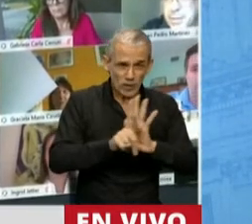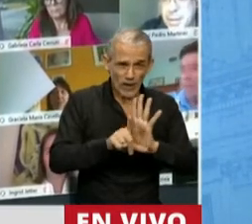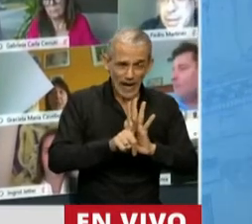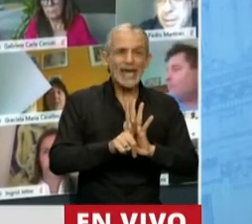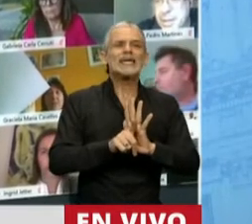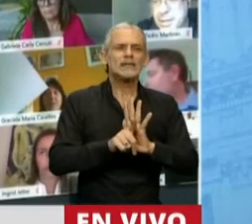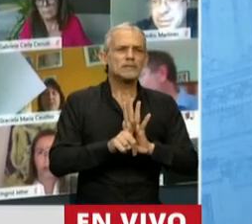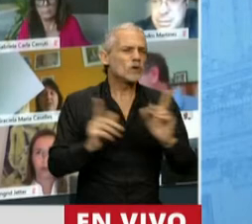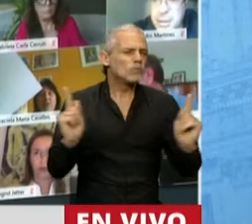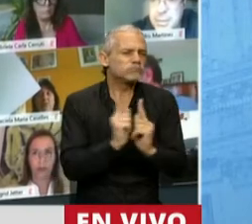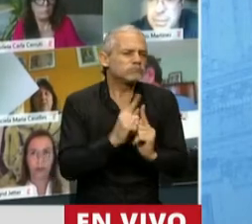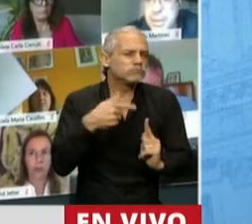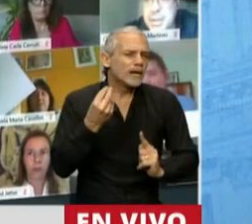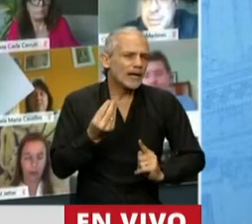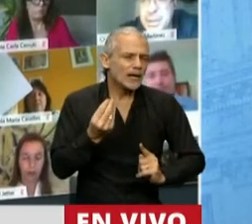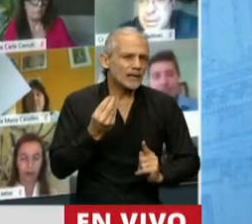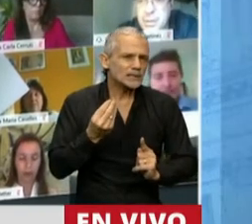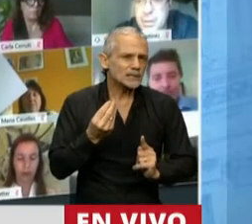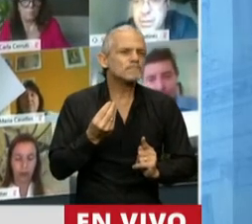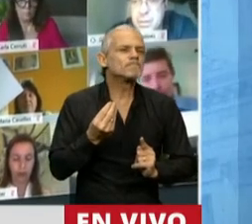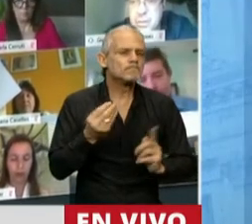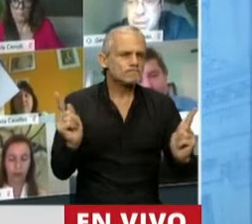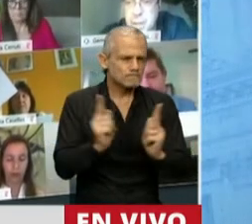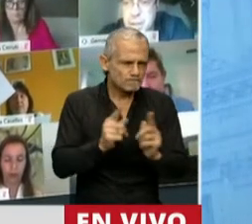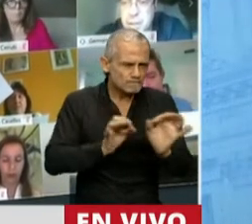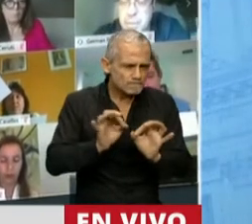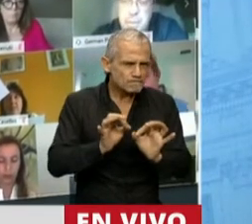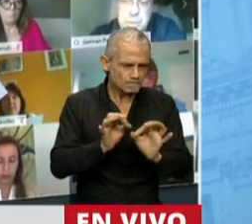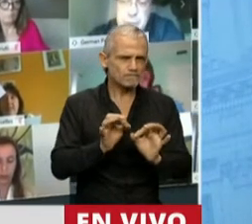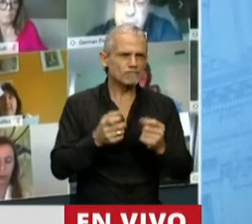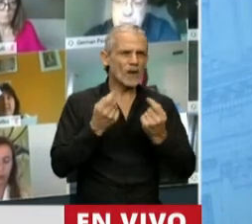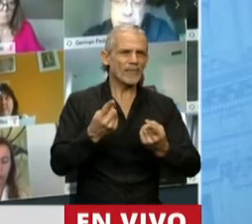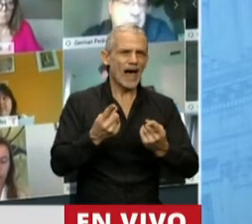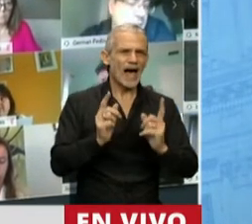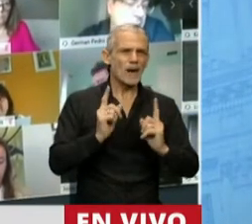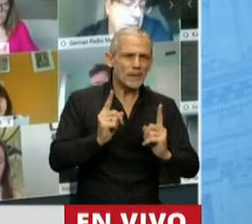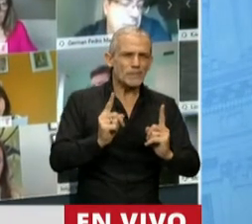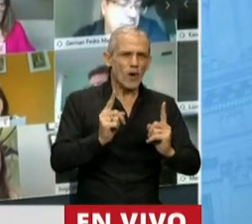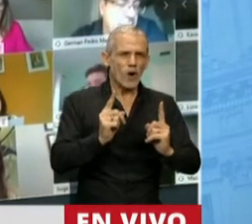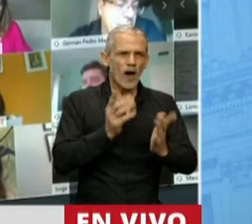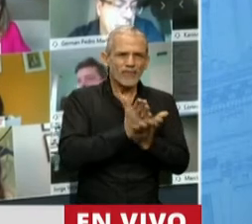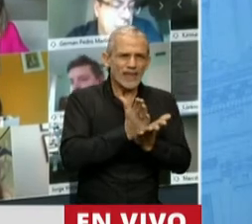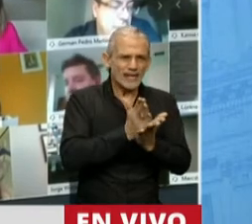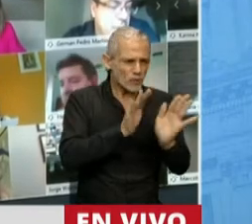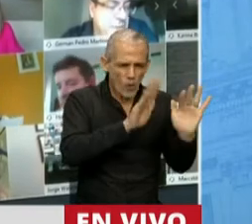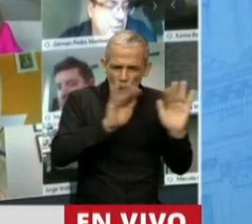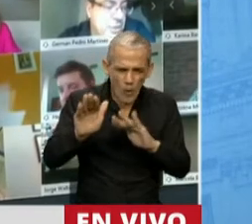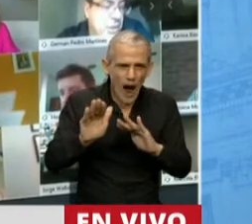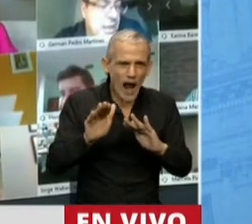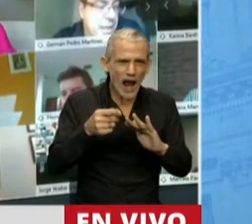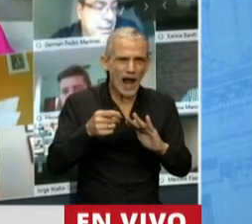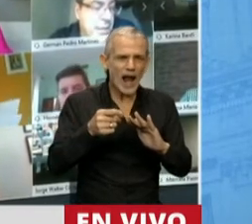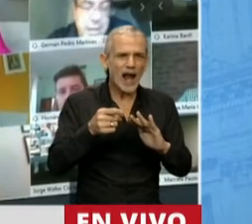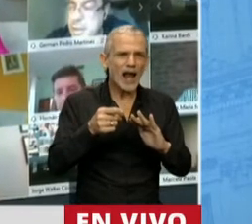que en síntesis lo que hace es darle el mismo tratamiento, los mismos derechos a